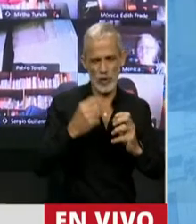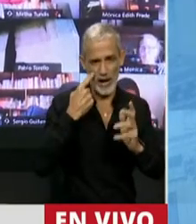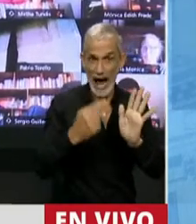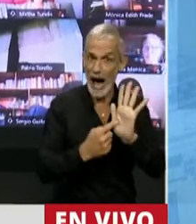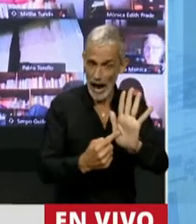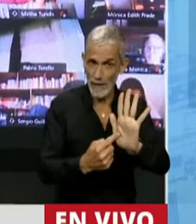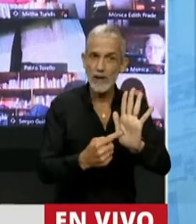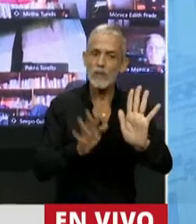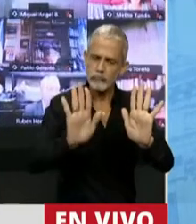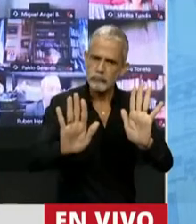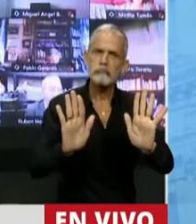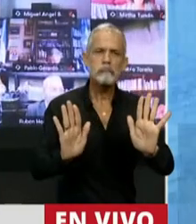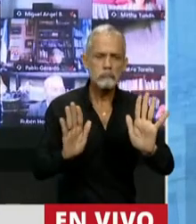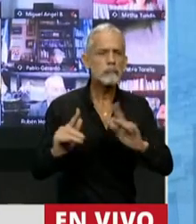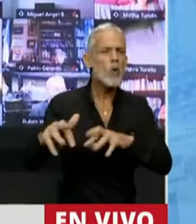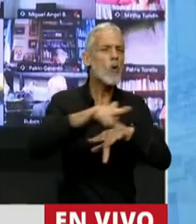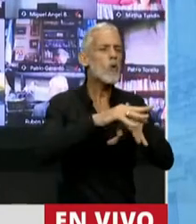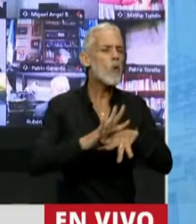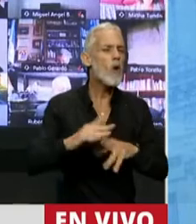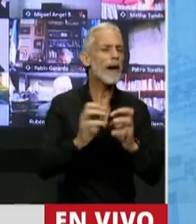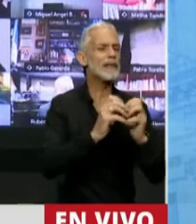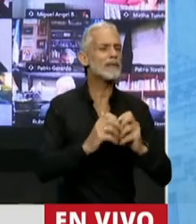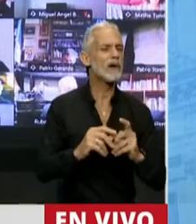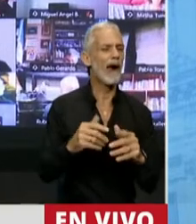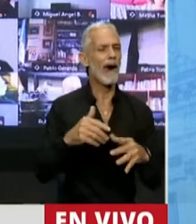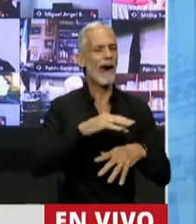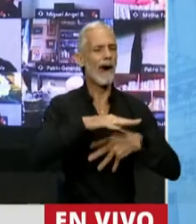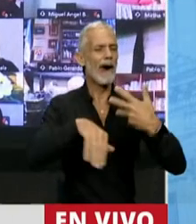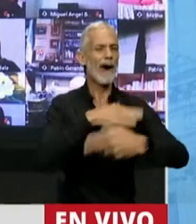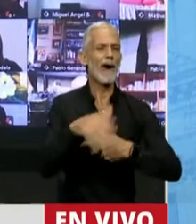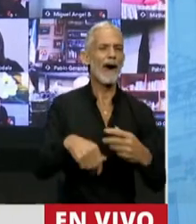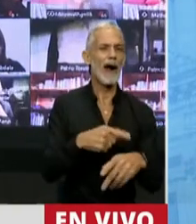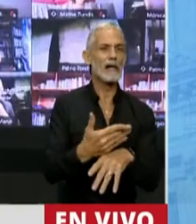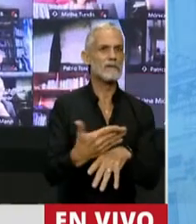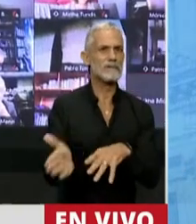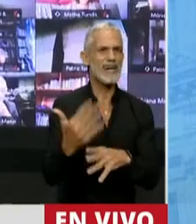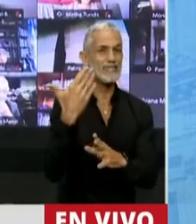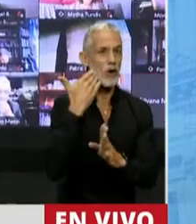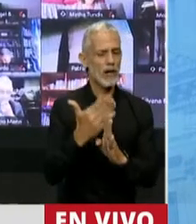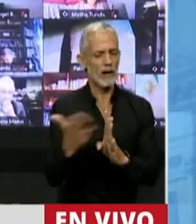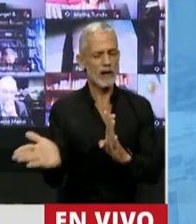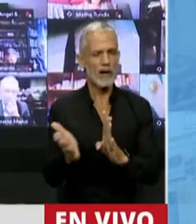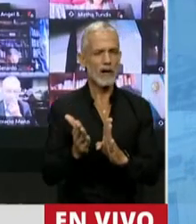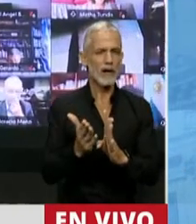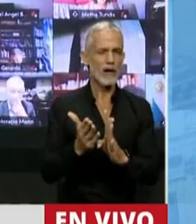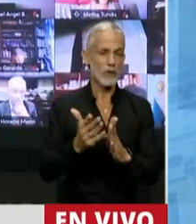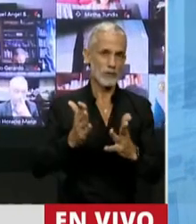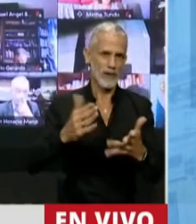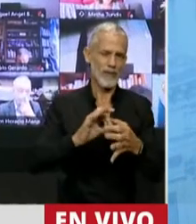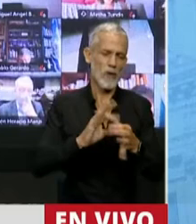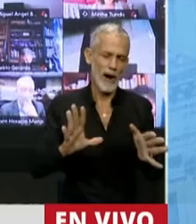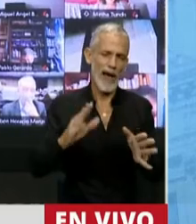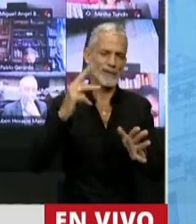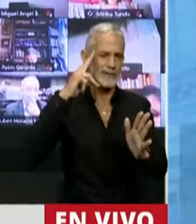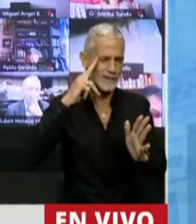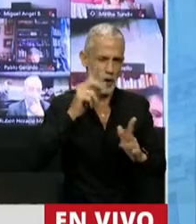estaríamos apagando un poco los rumores de que esta sesión se hizo fuera, además del espíritu republicano, democrático,